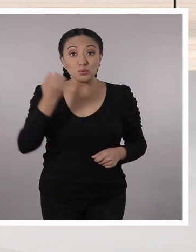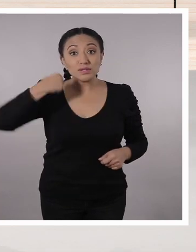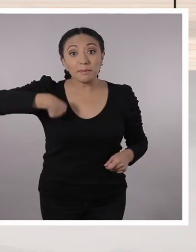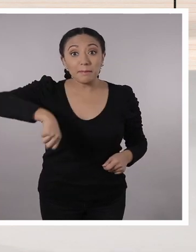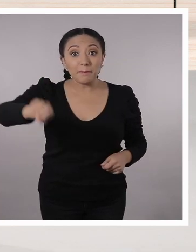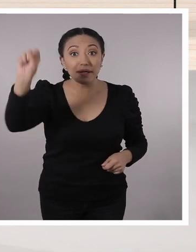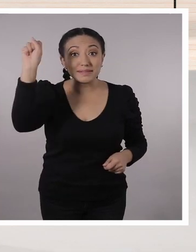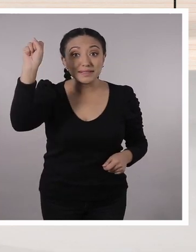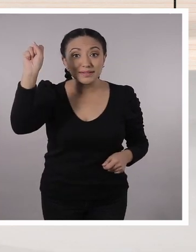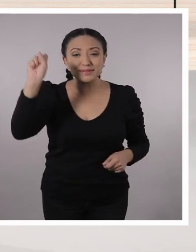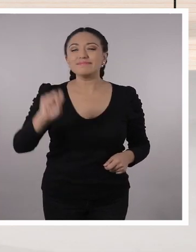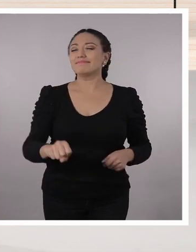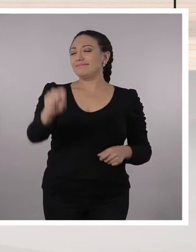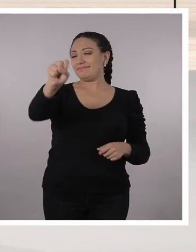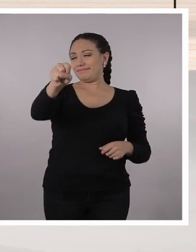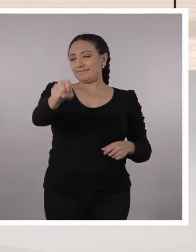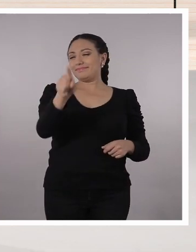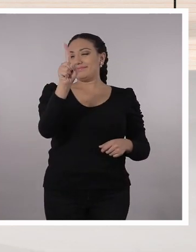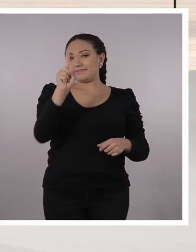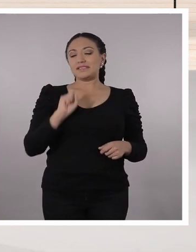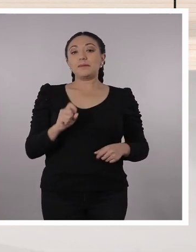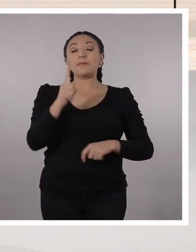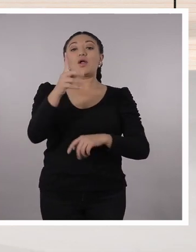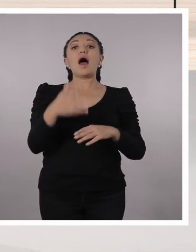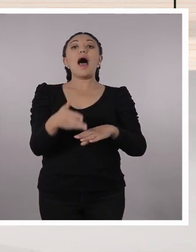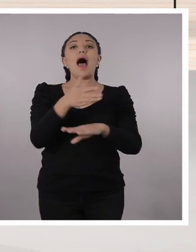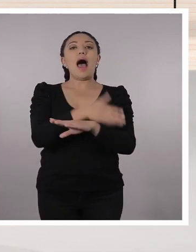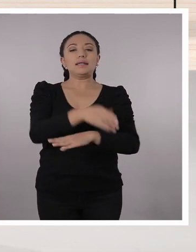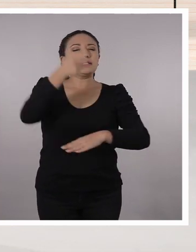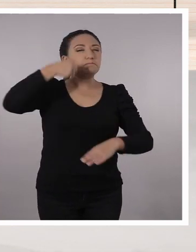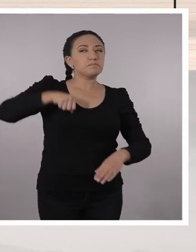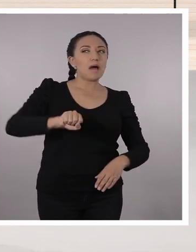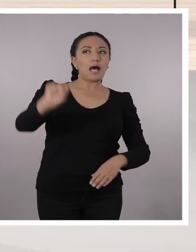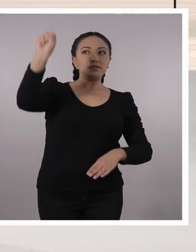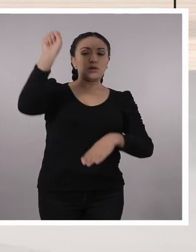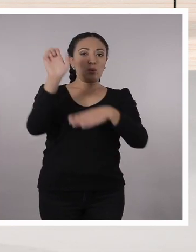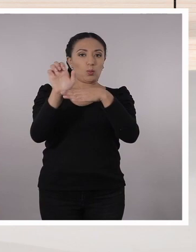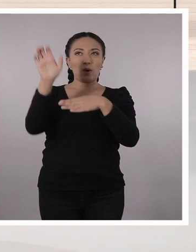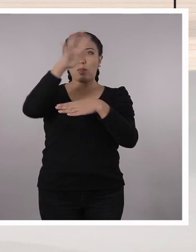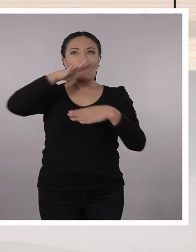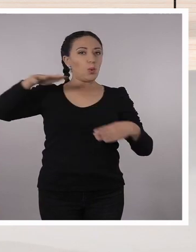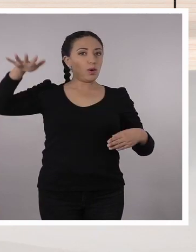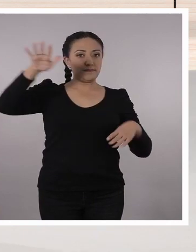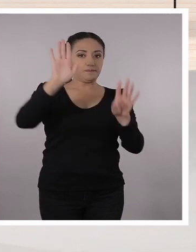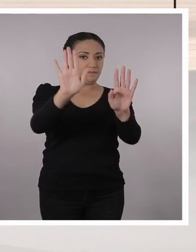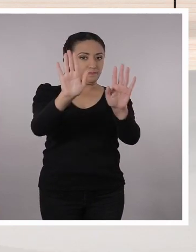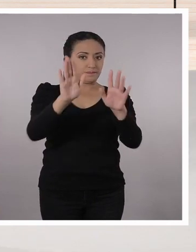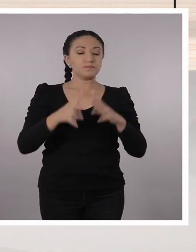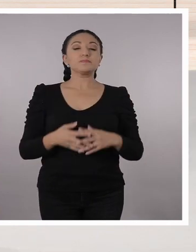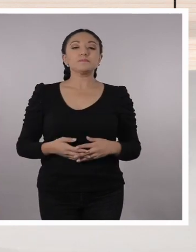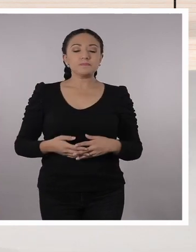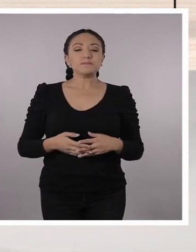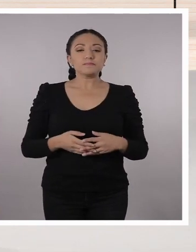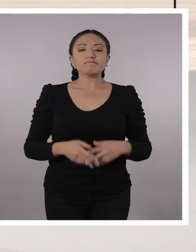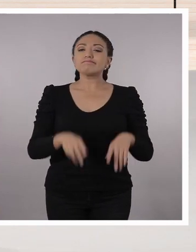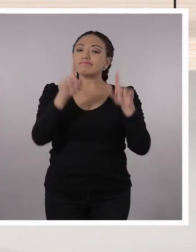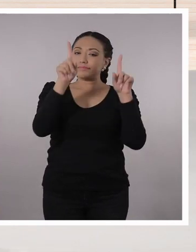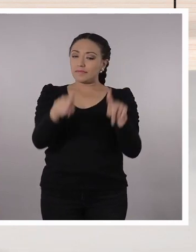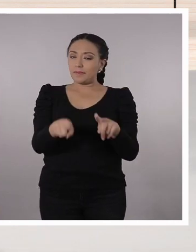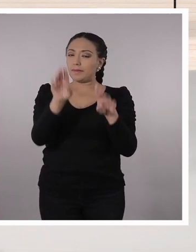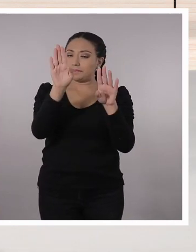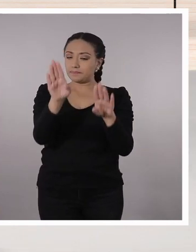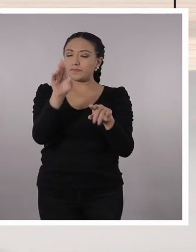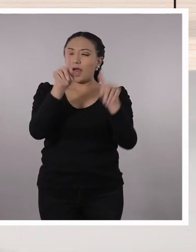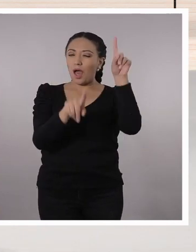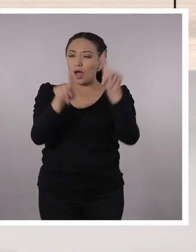Seguro que sí. Pero ¿saben qué? Antes de emprender este viaje por nuestro país yo quiero contarles algo. Tenemos que saber algunas definiciones que